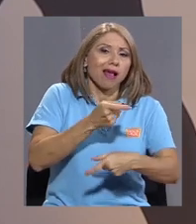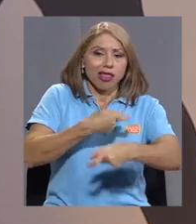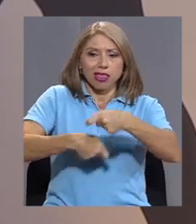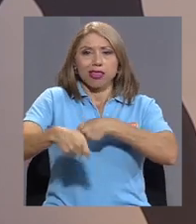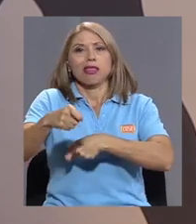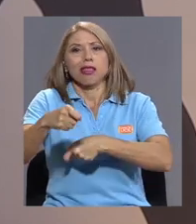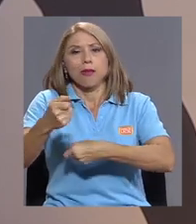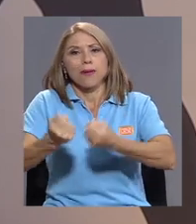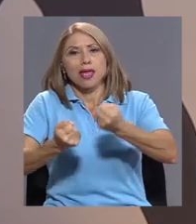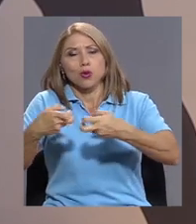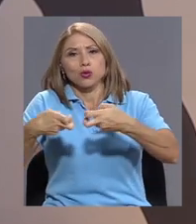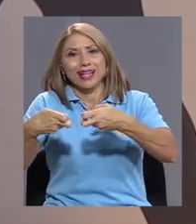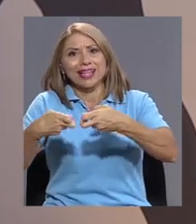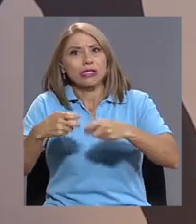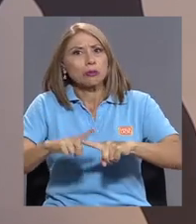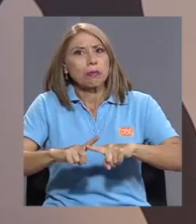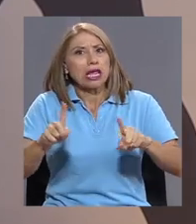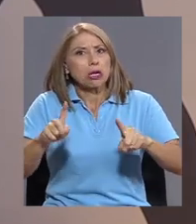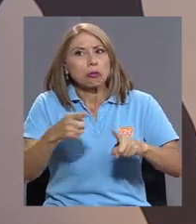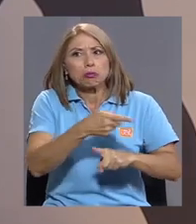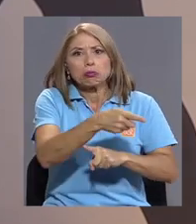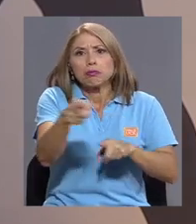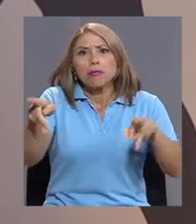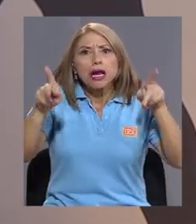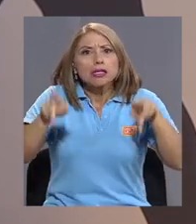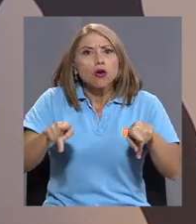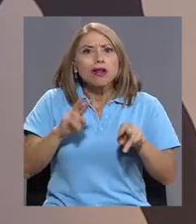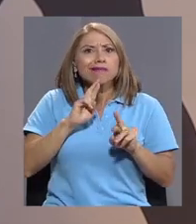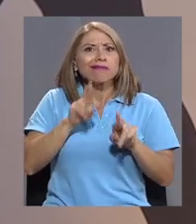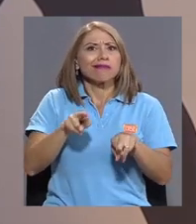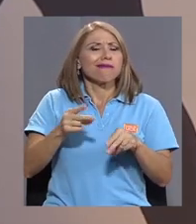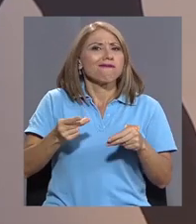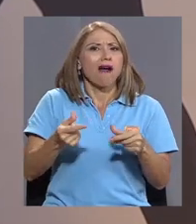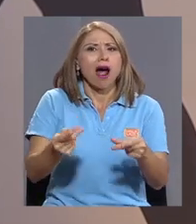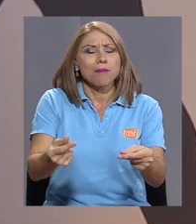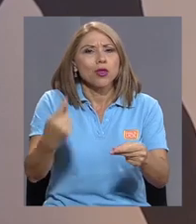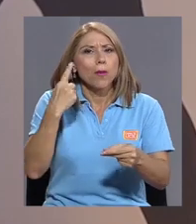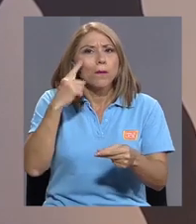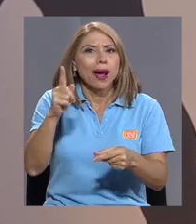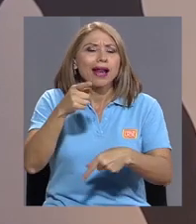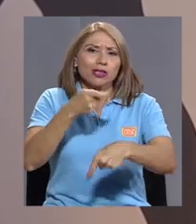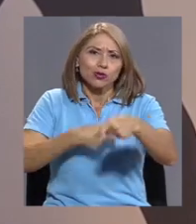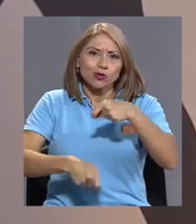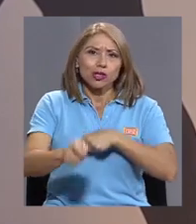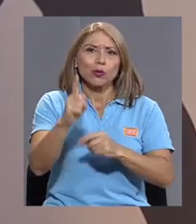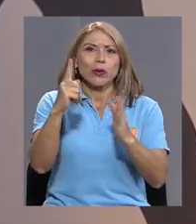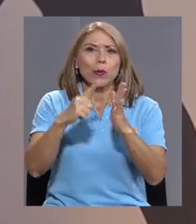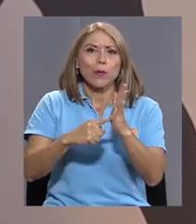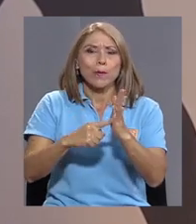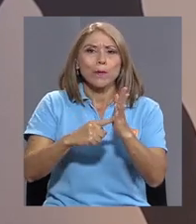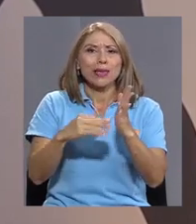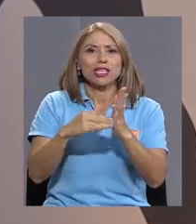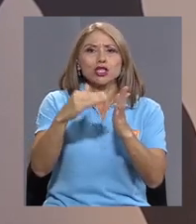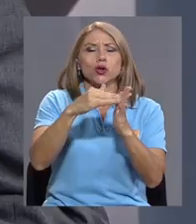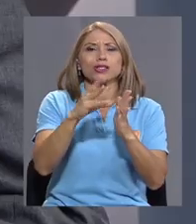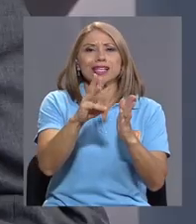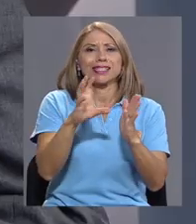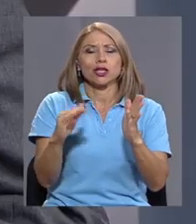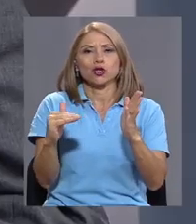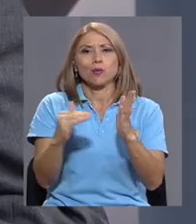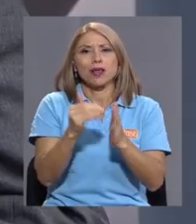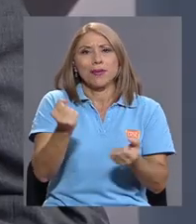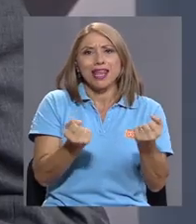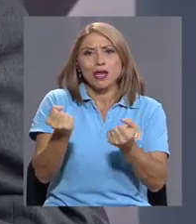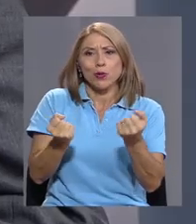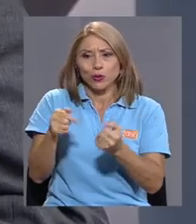no sé, la ciudadanía no reacciona tan rápidamente como para sustituir un millón seiscientos mil vehículos que es la flota nacional. Sí,